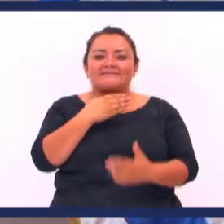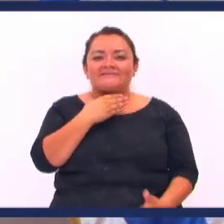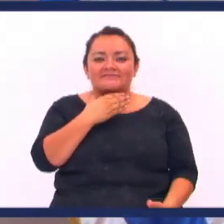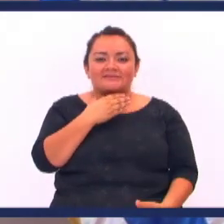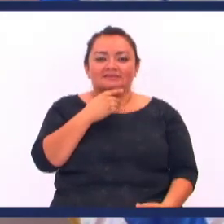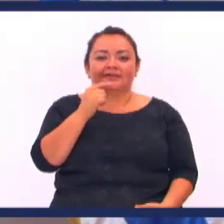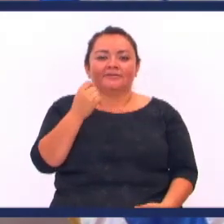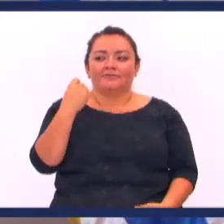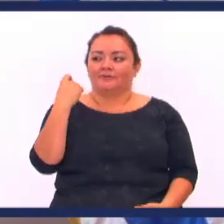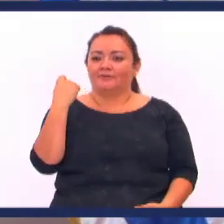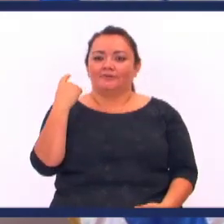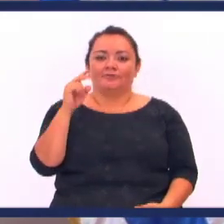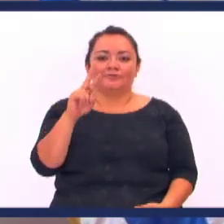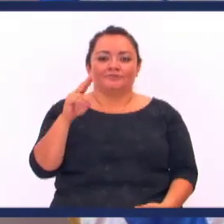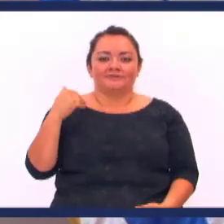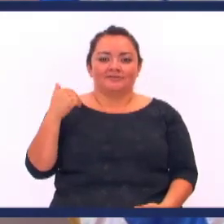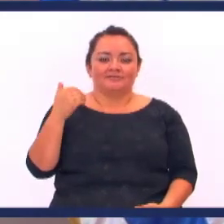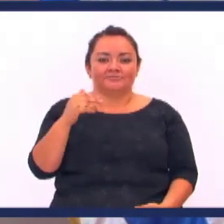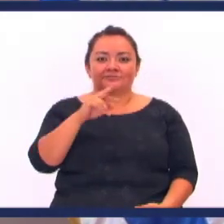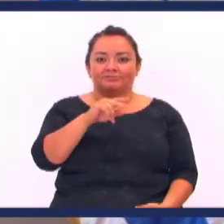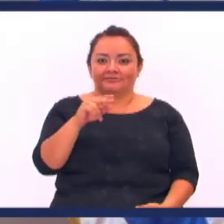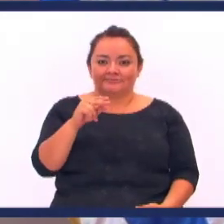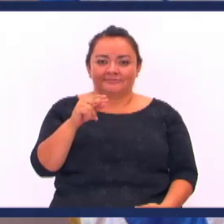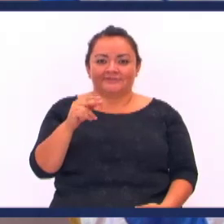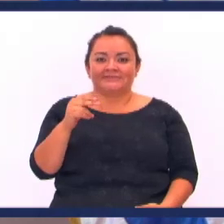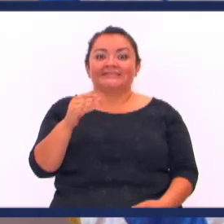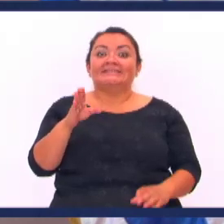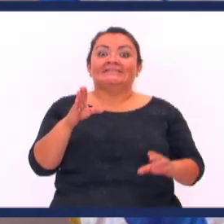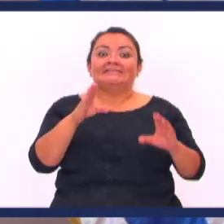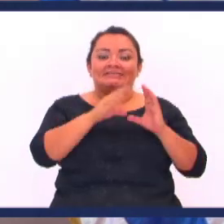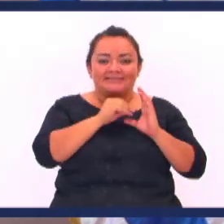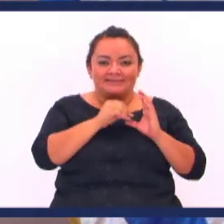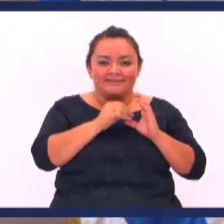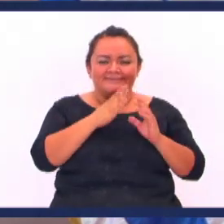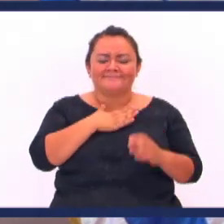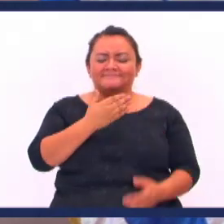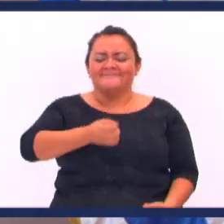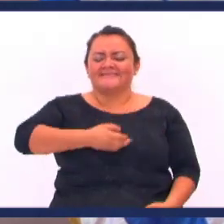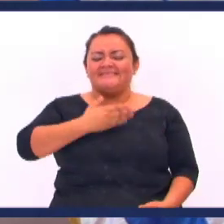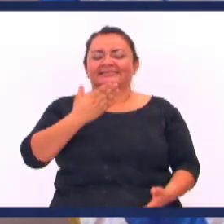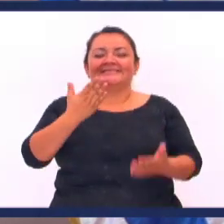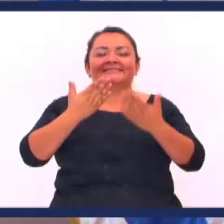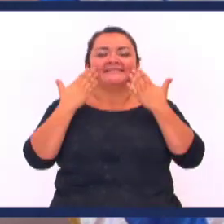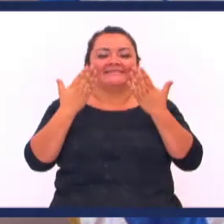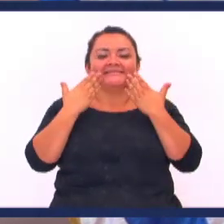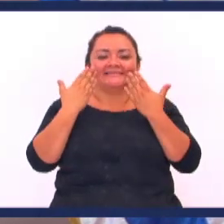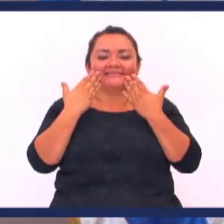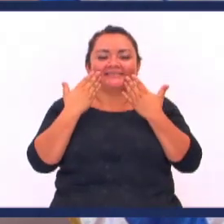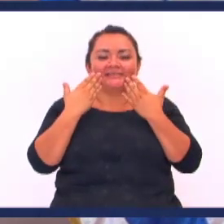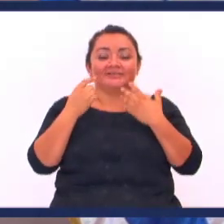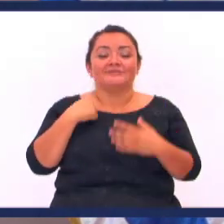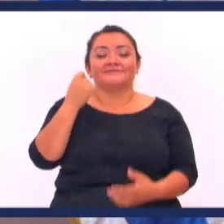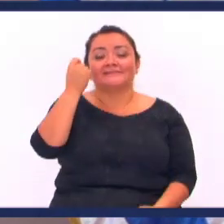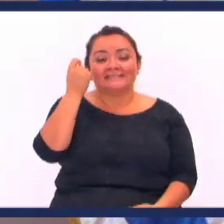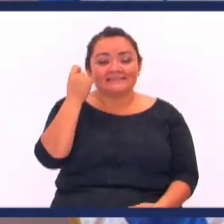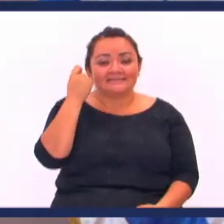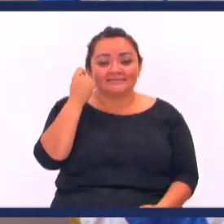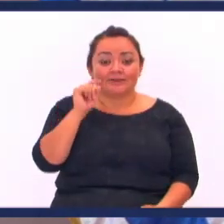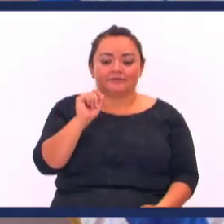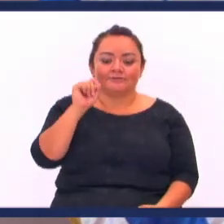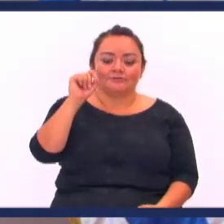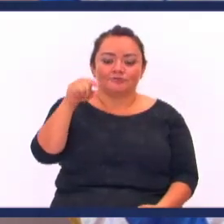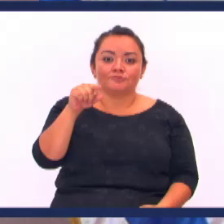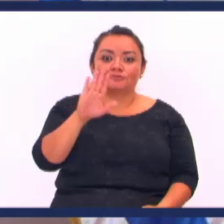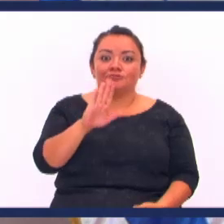Y que en los últimos Dos años A través de la amistad Llegó a los pies de Cristo Y me llena de alegría Mi alma Porque entiendo Que lo que se ha